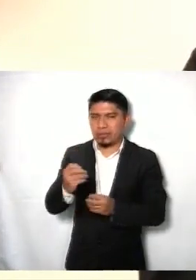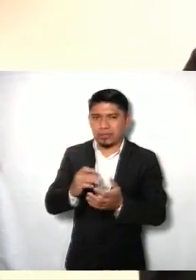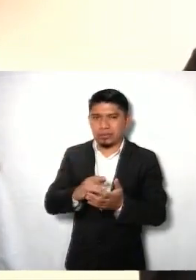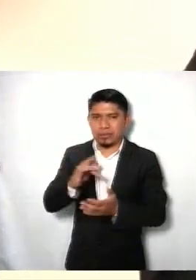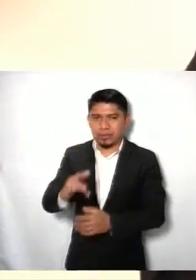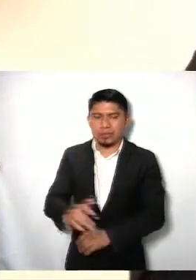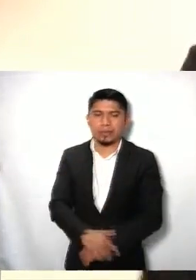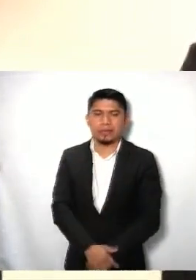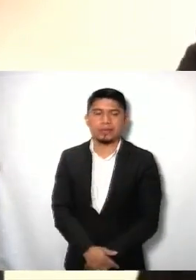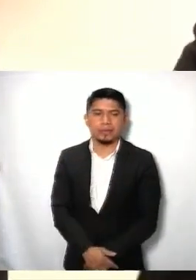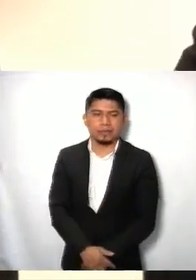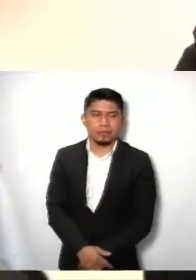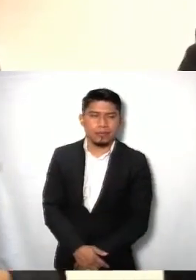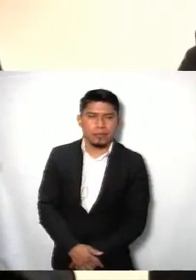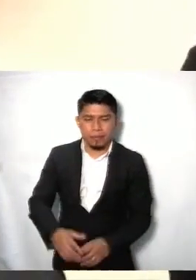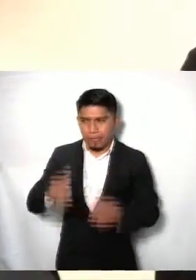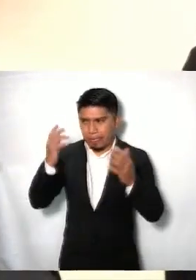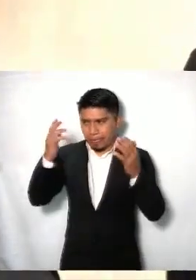Muchas gracias.